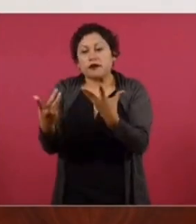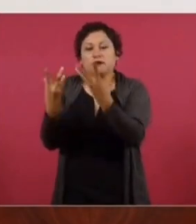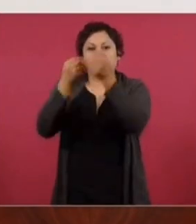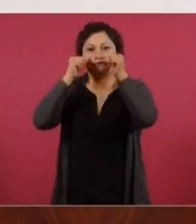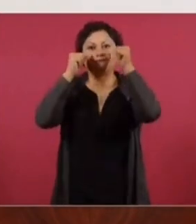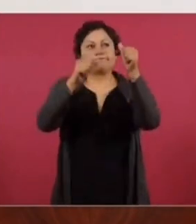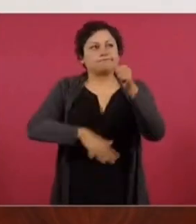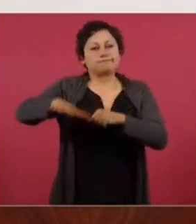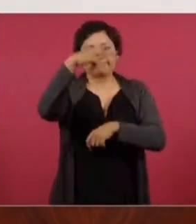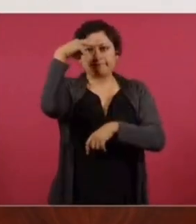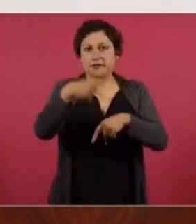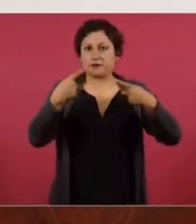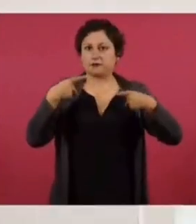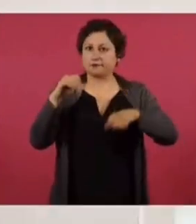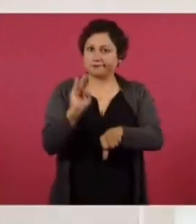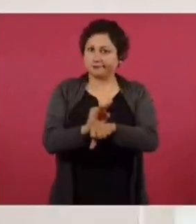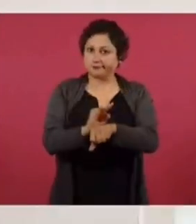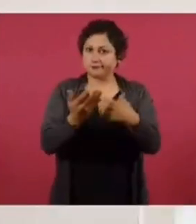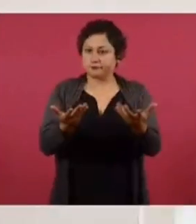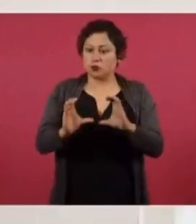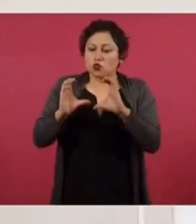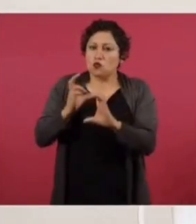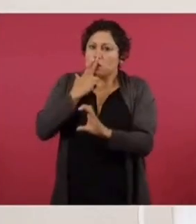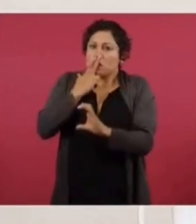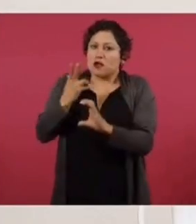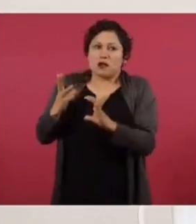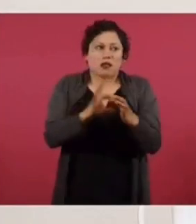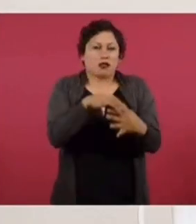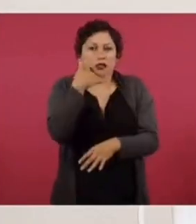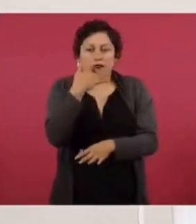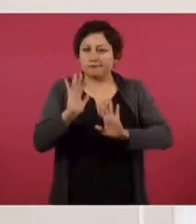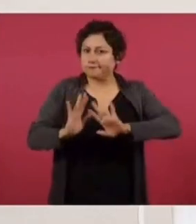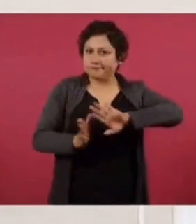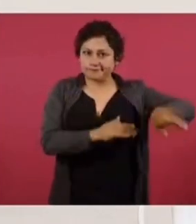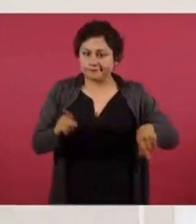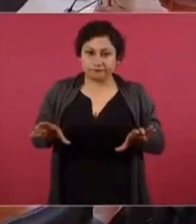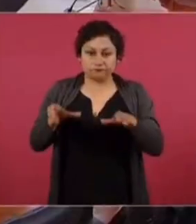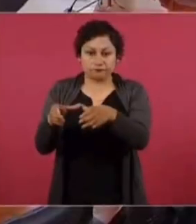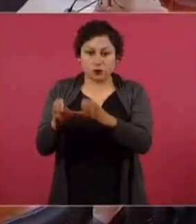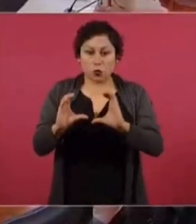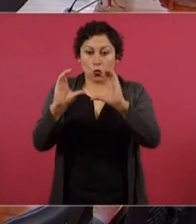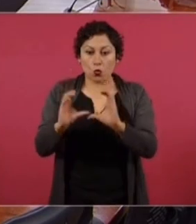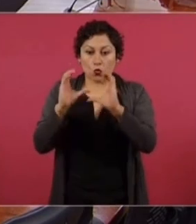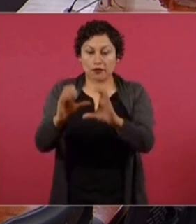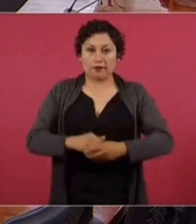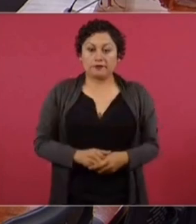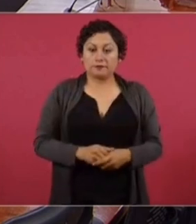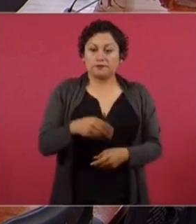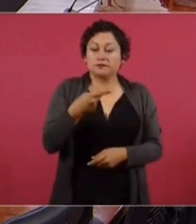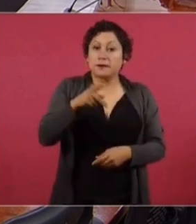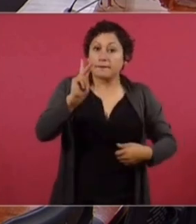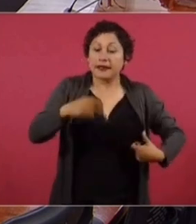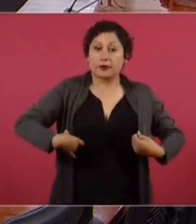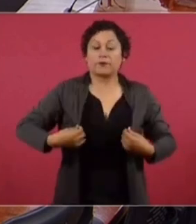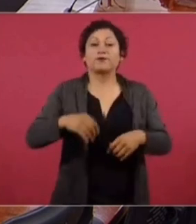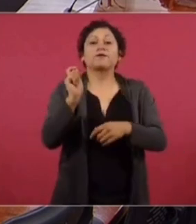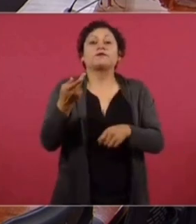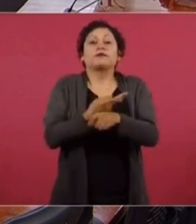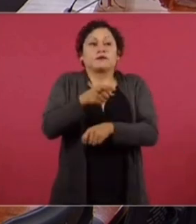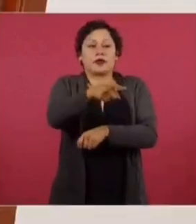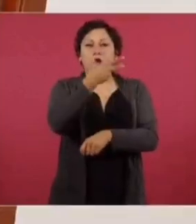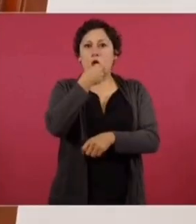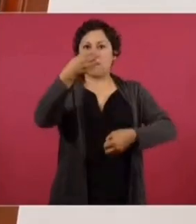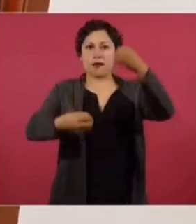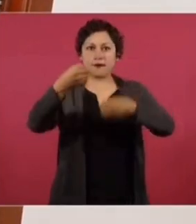y proteger a los mexicanos. No queremos que se corrompa, queremos cuidar. Pero este ministro sostiene que fue por eso,